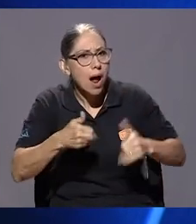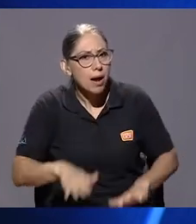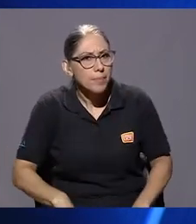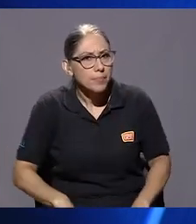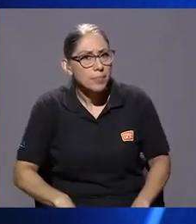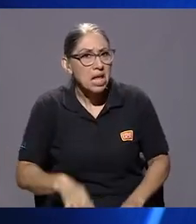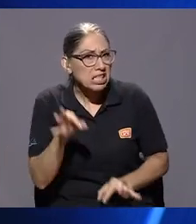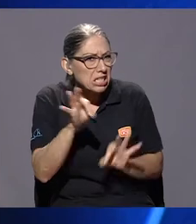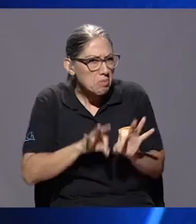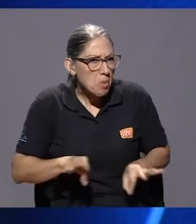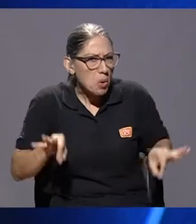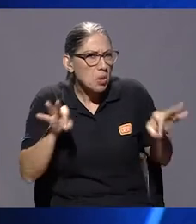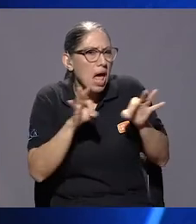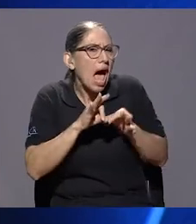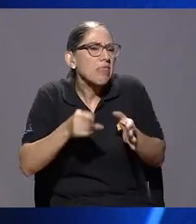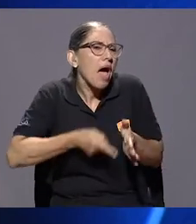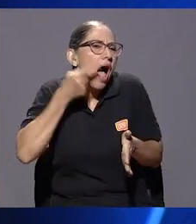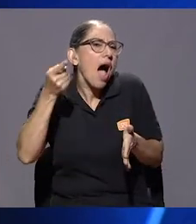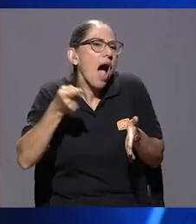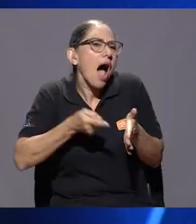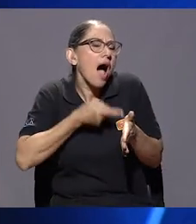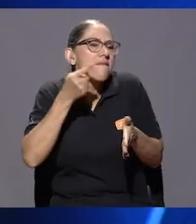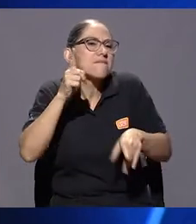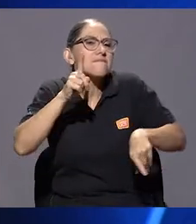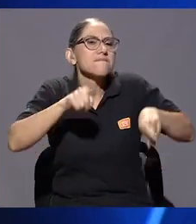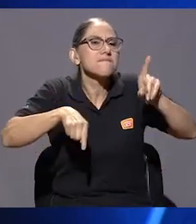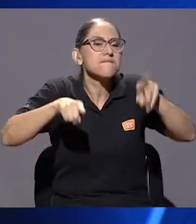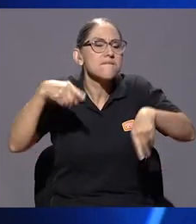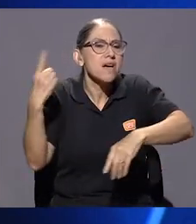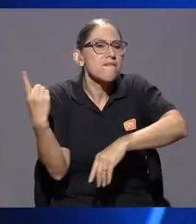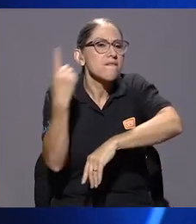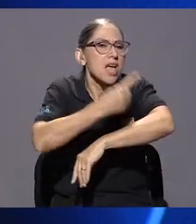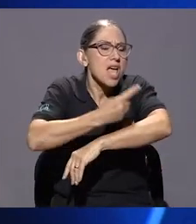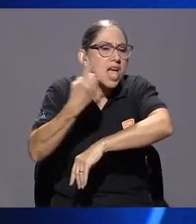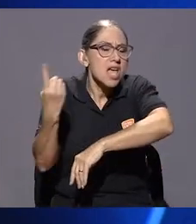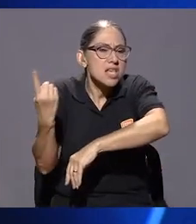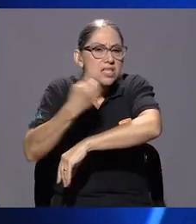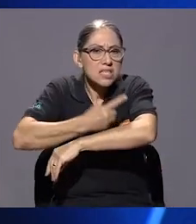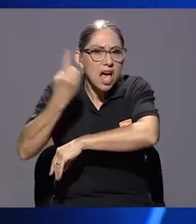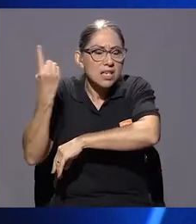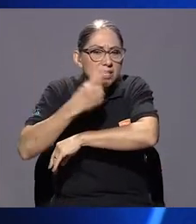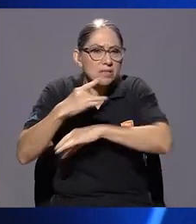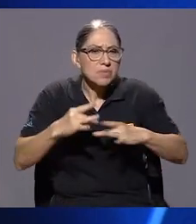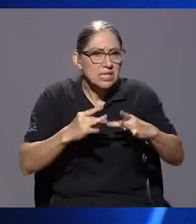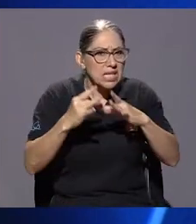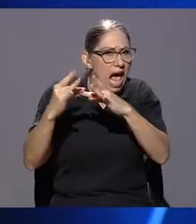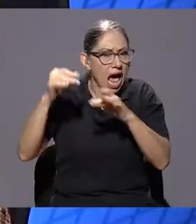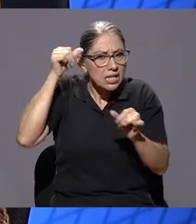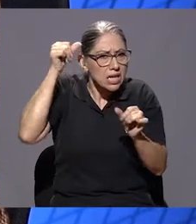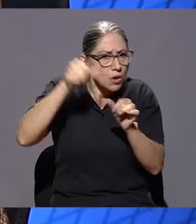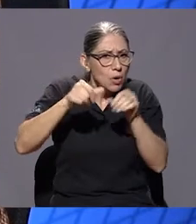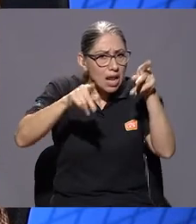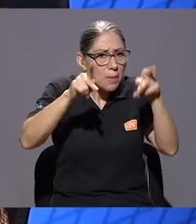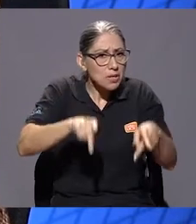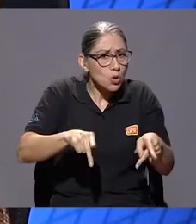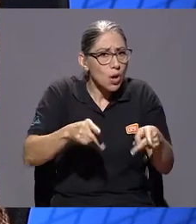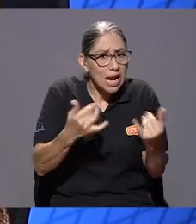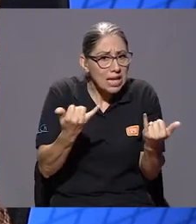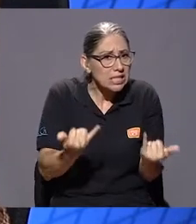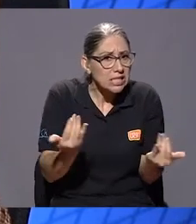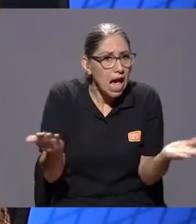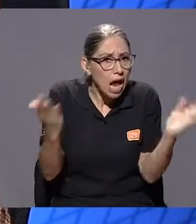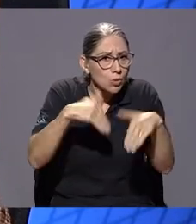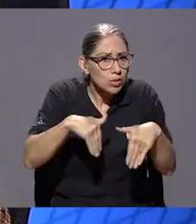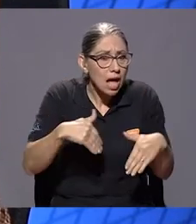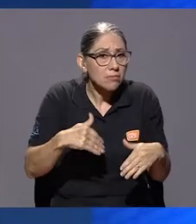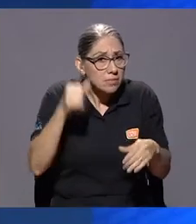eso pareciera que es como más normal, ¿no? Como que en ciertas fechas se recuerde a la persona de una manera especial. Y también sirve, creo